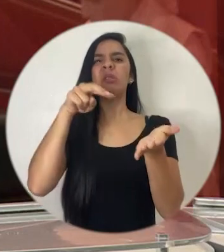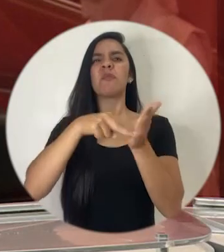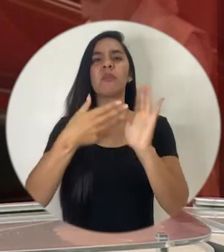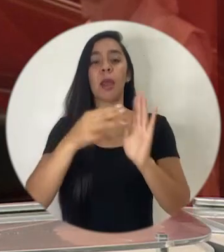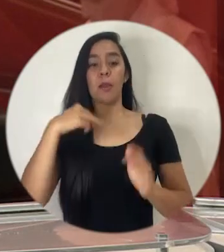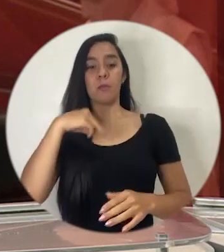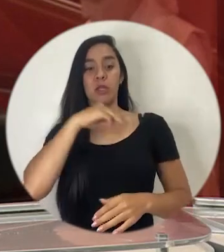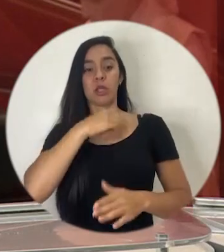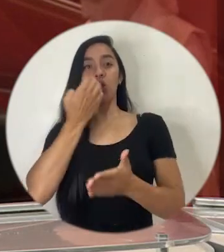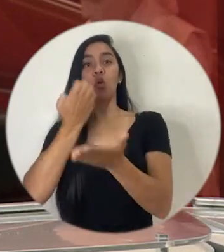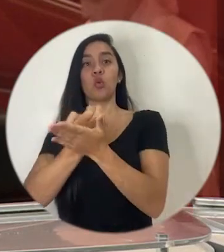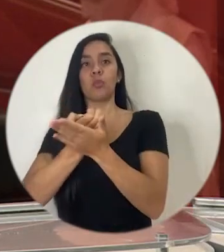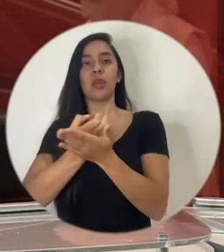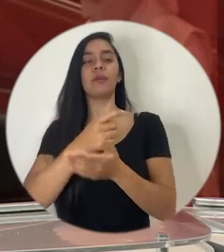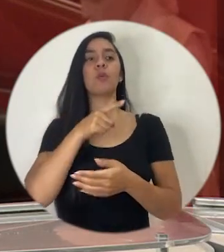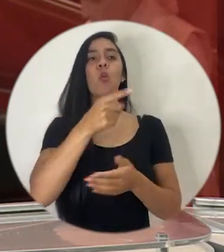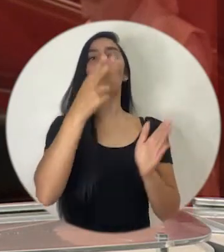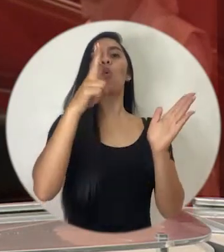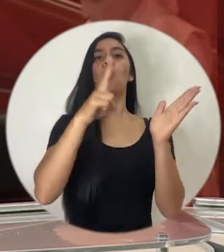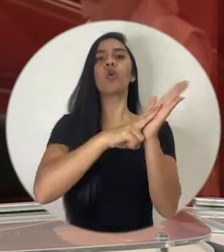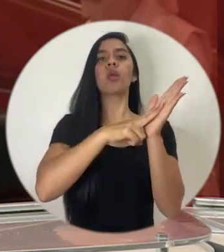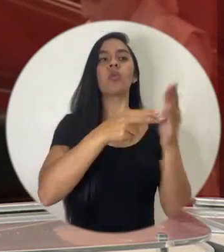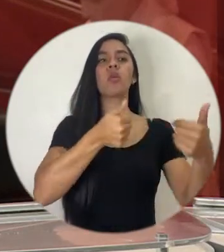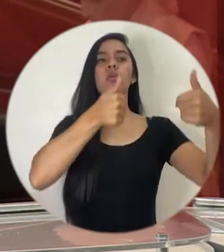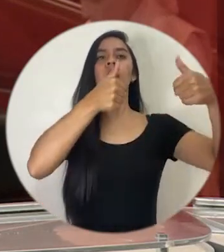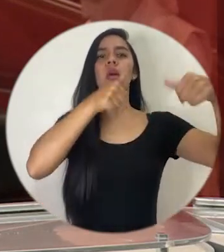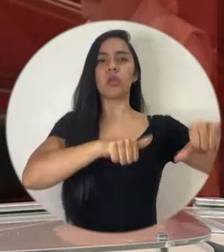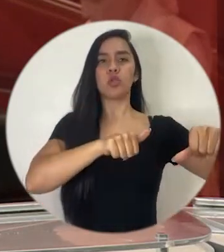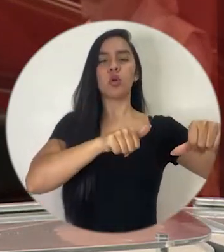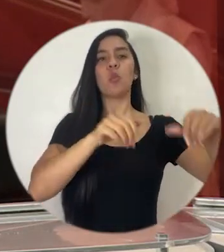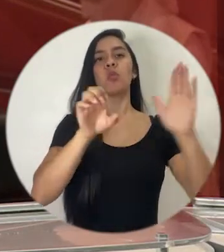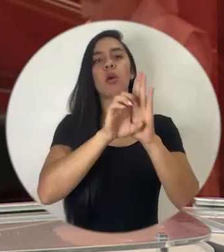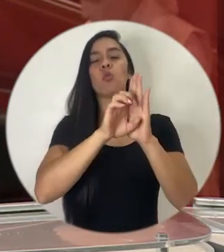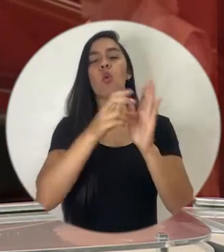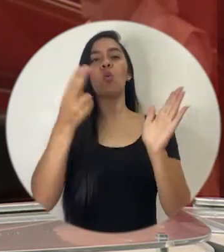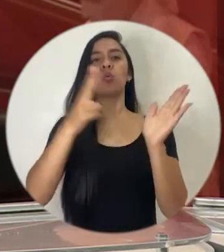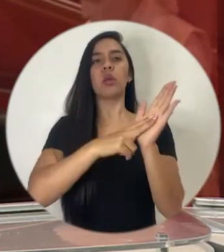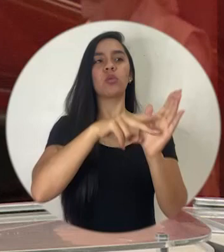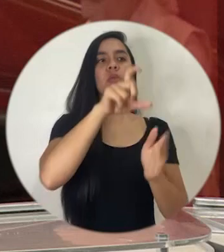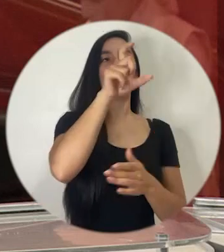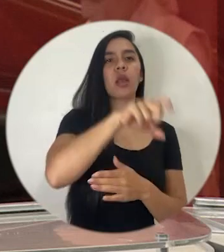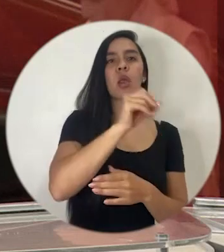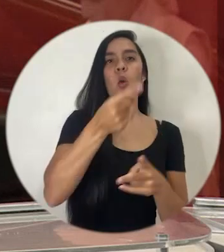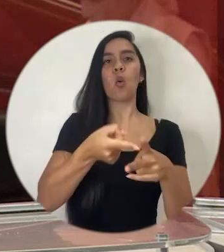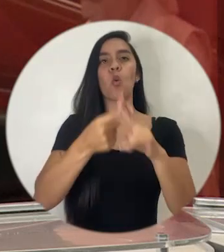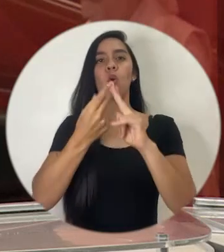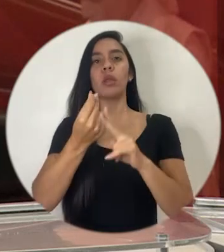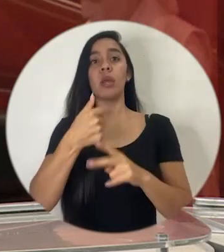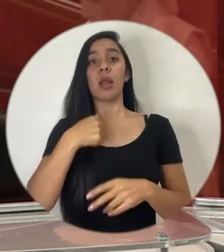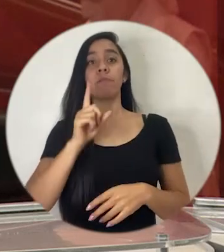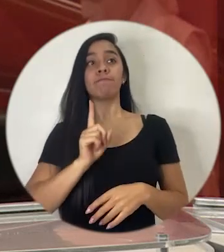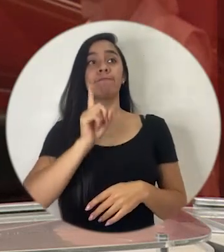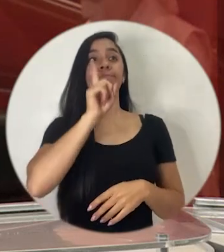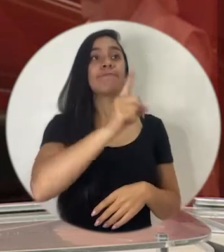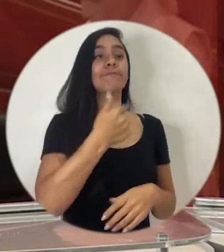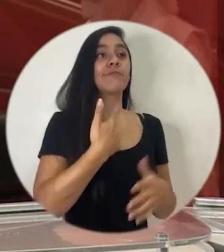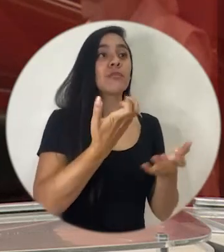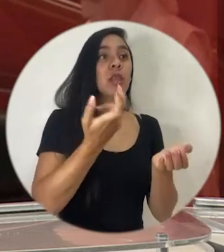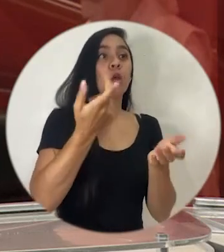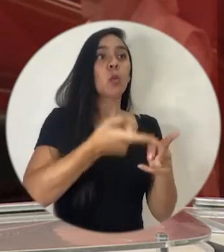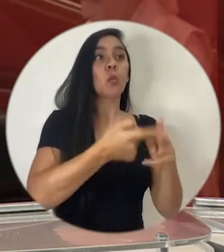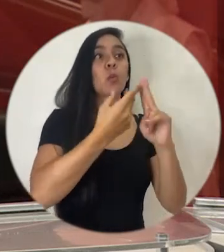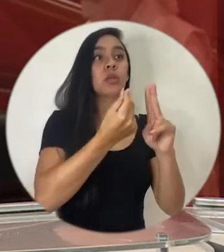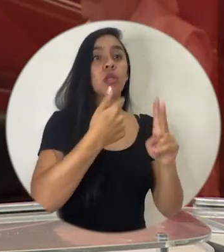Ministerio de Economía cuando es un contrato de adhesión, un contrato de una tarjeta o de un crédito, el que llega a pedir el